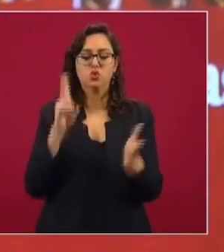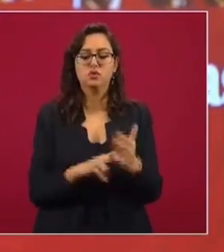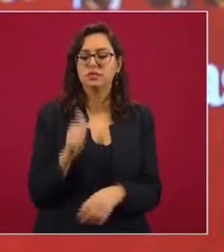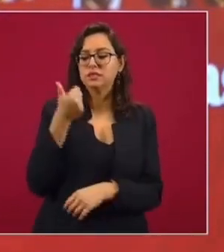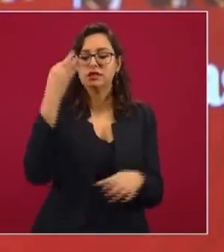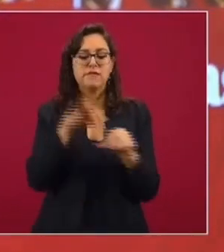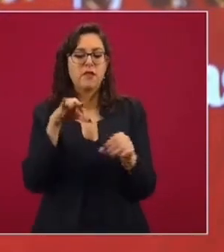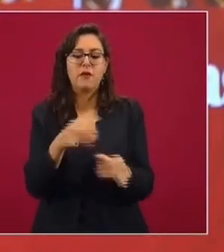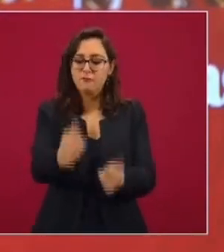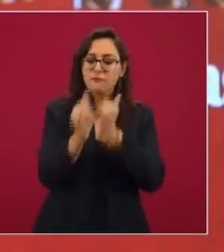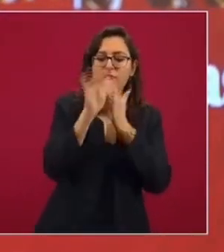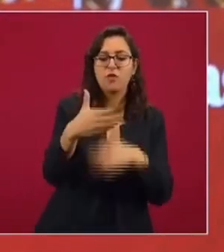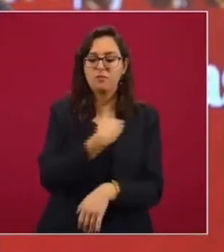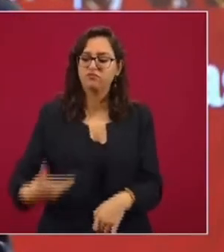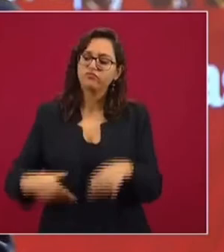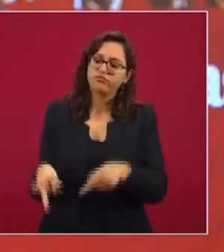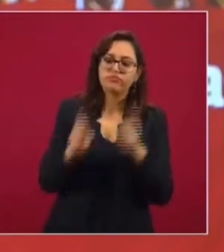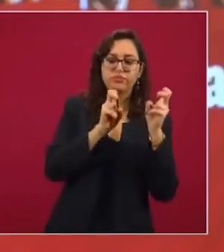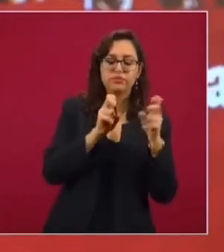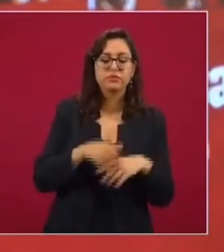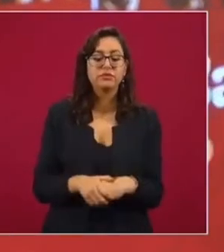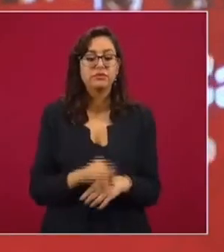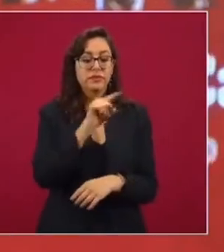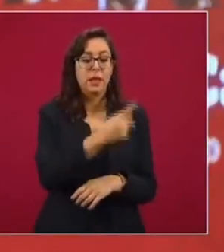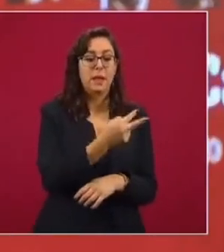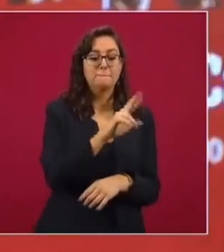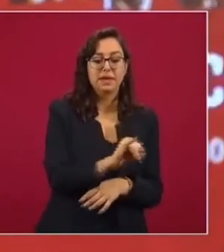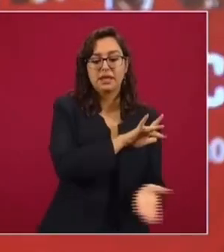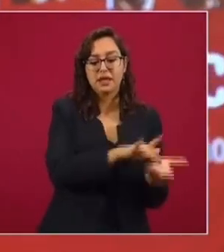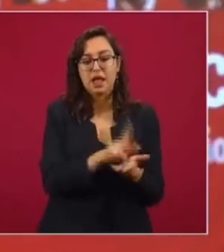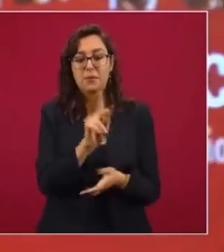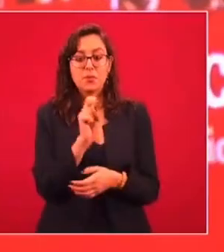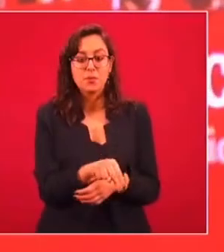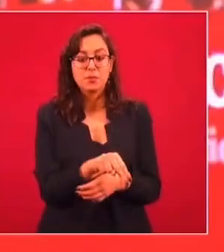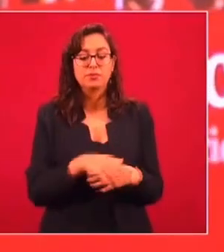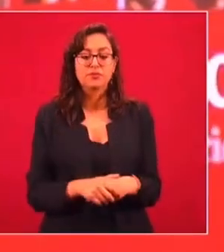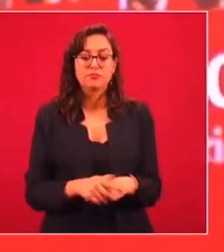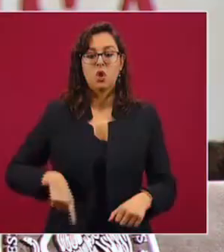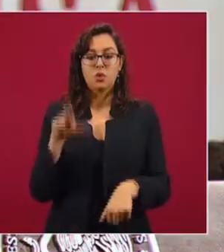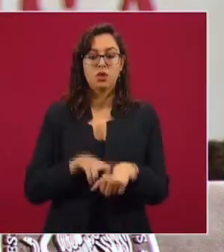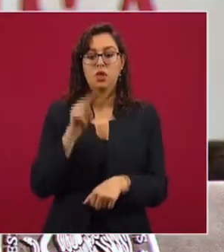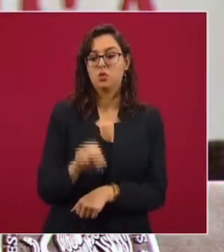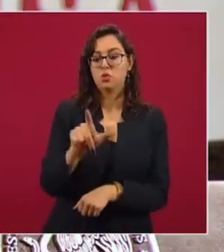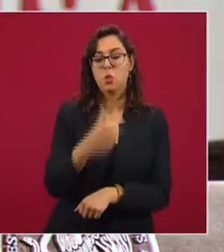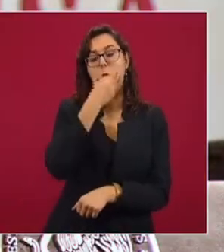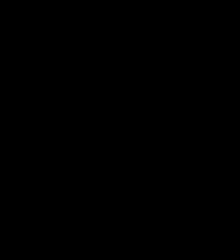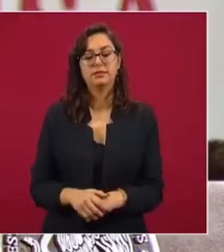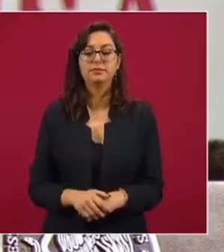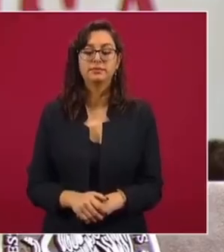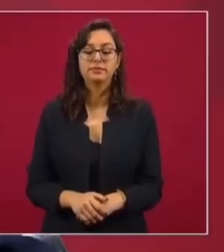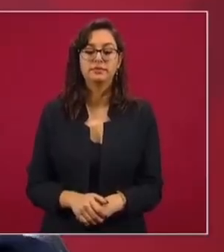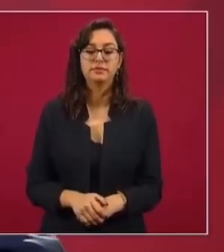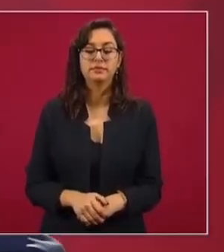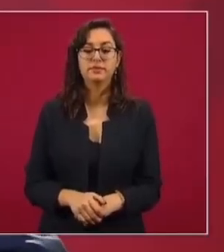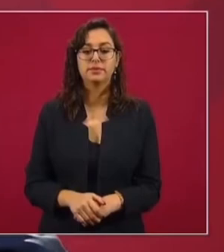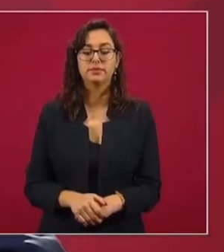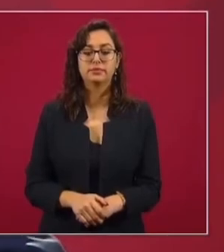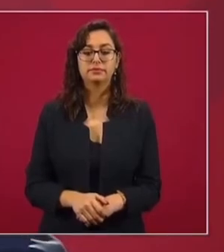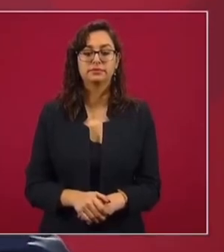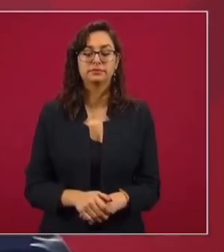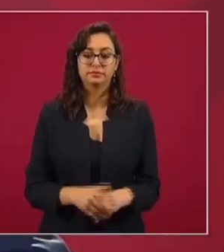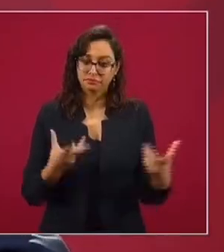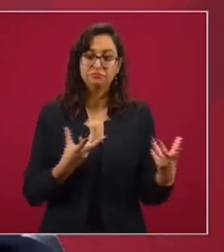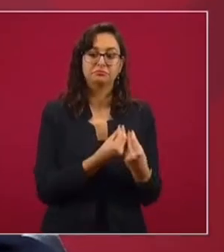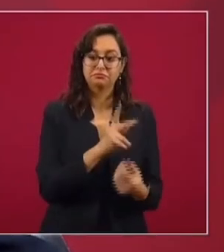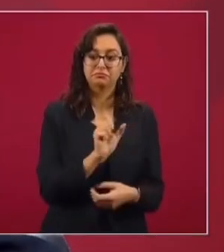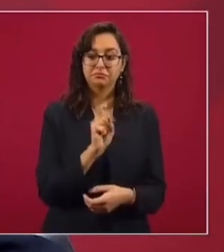el PRI le ayudó al PAN. Tengo pruebas. Entonces, Natividad González Parás se alineó